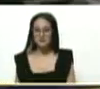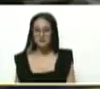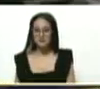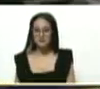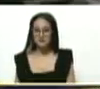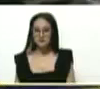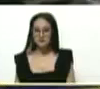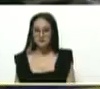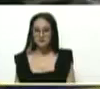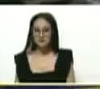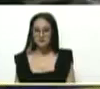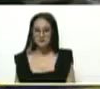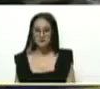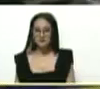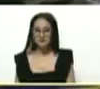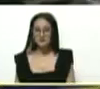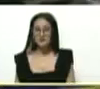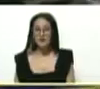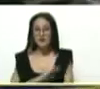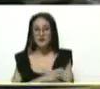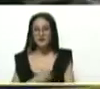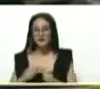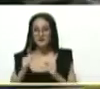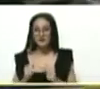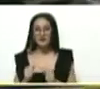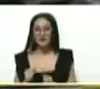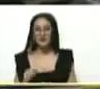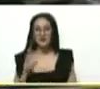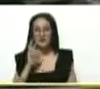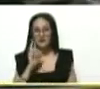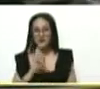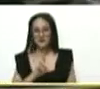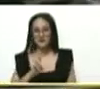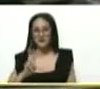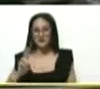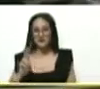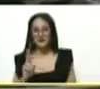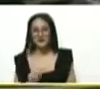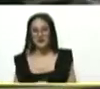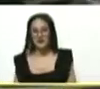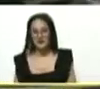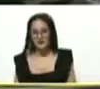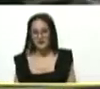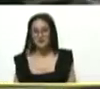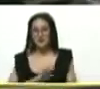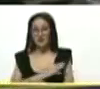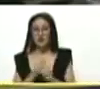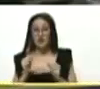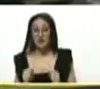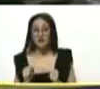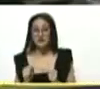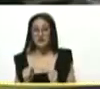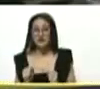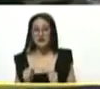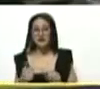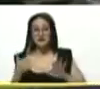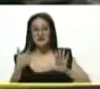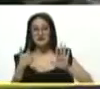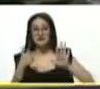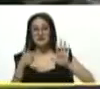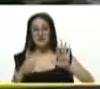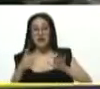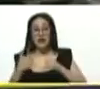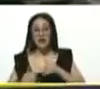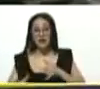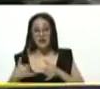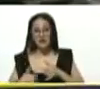para fortalecer las 3R.net, para fortalecer las 6 líneas estratégicas.